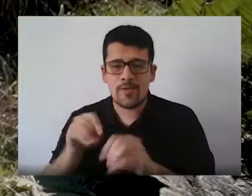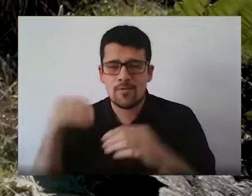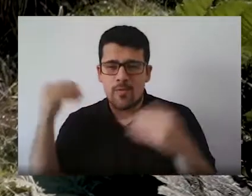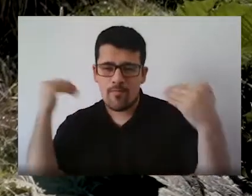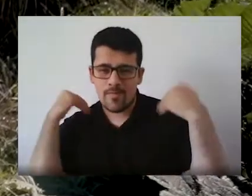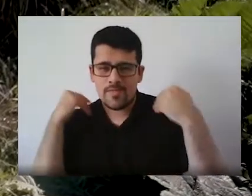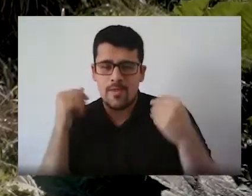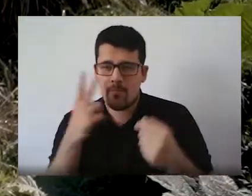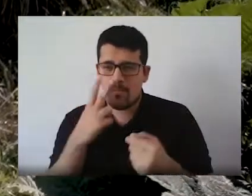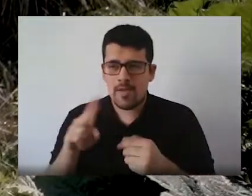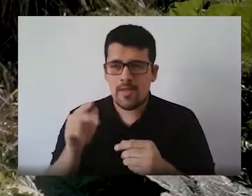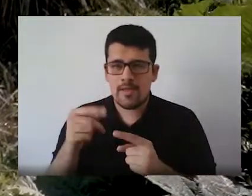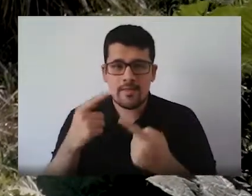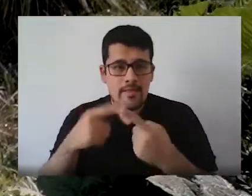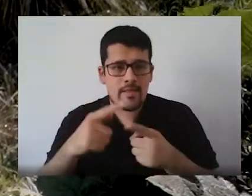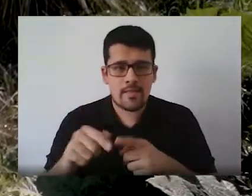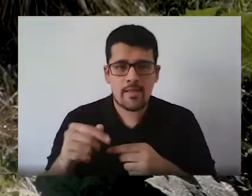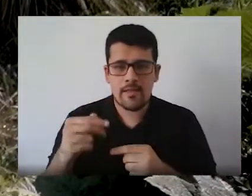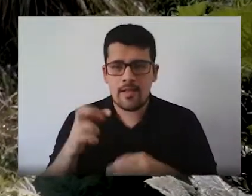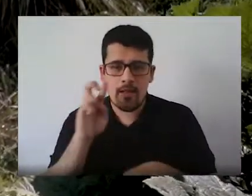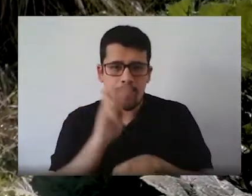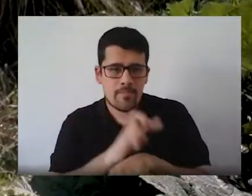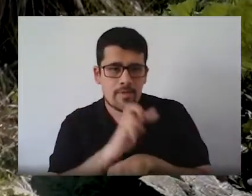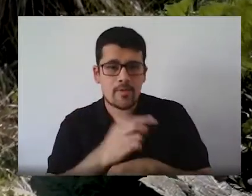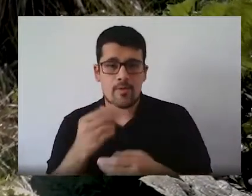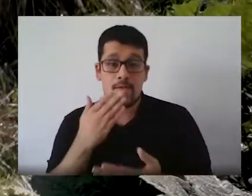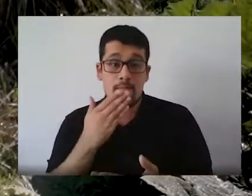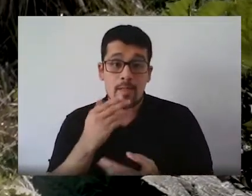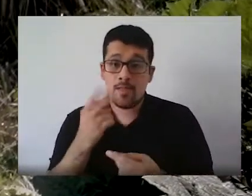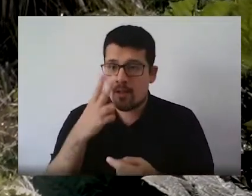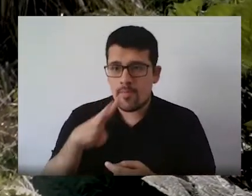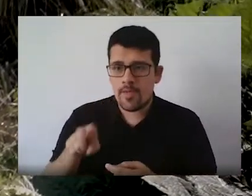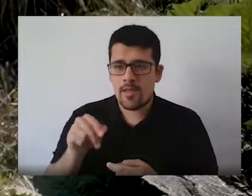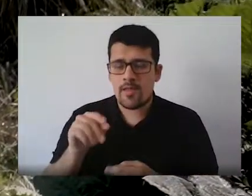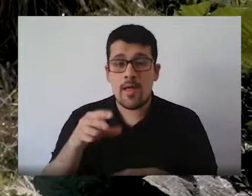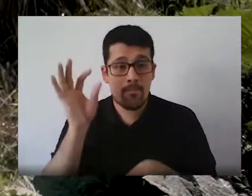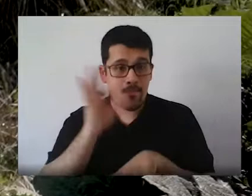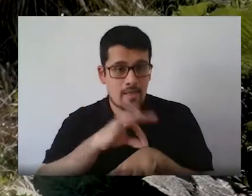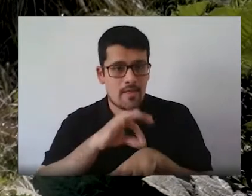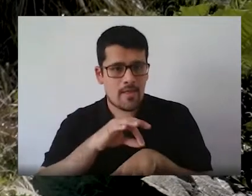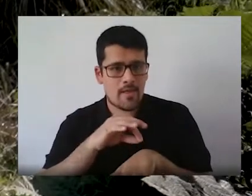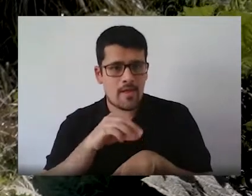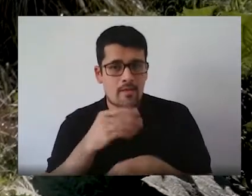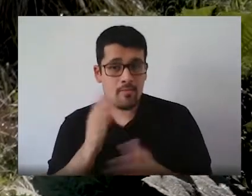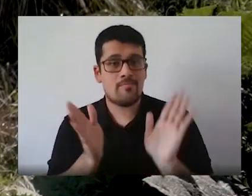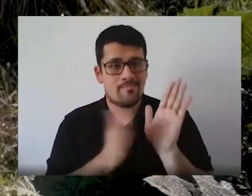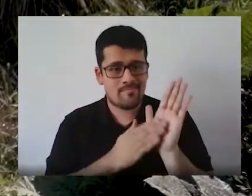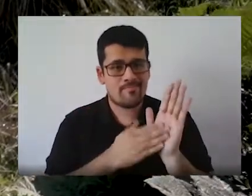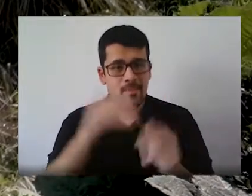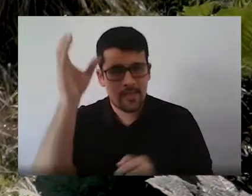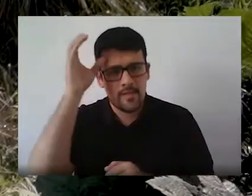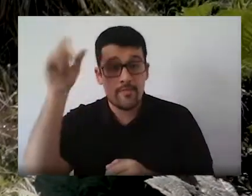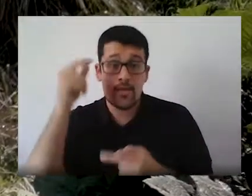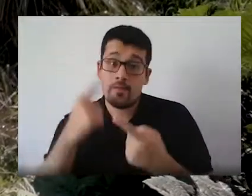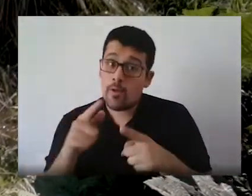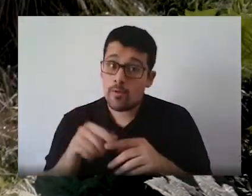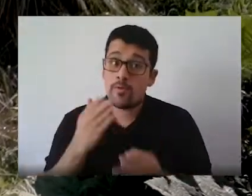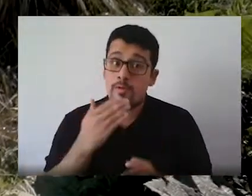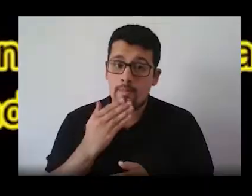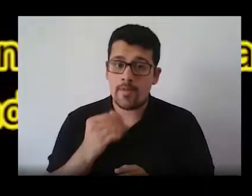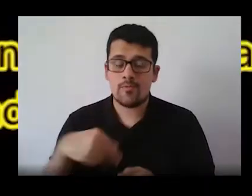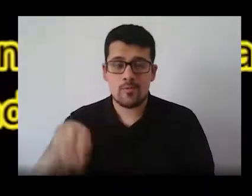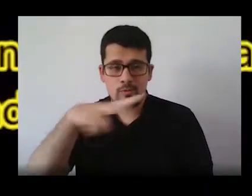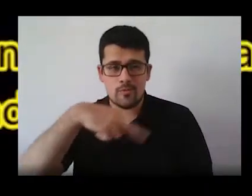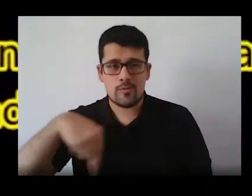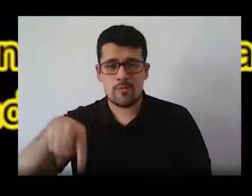con miradas transversales de las perspectivas pedagógicas y también de las perspectivas biomédicas y con evidencias científicas entre otros